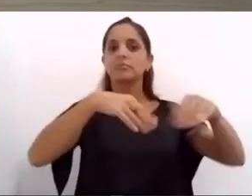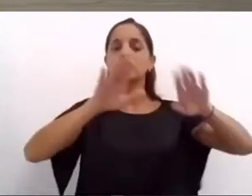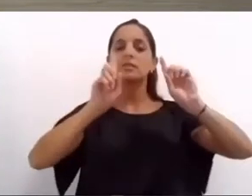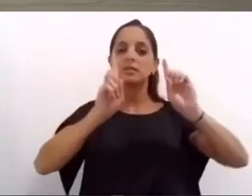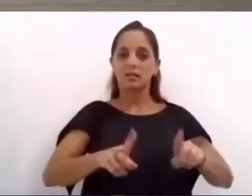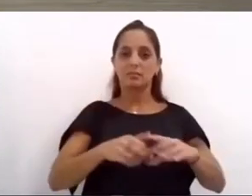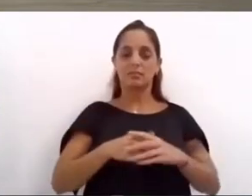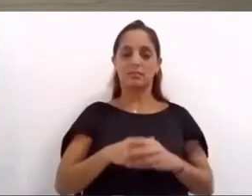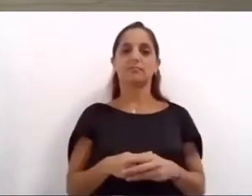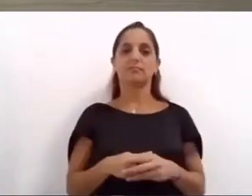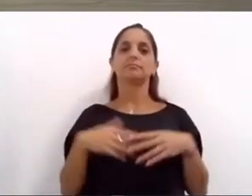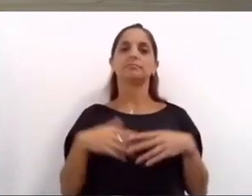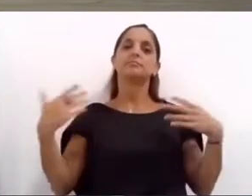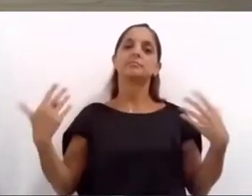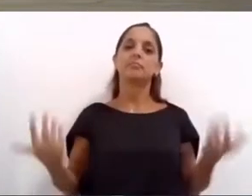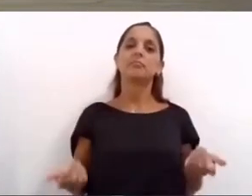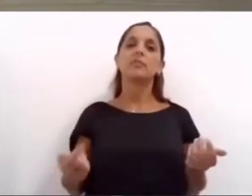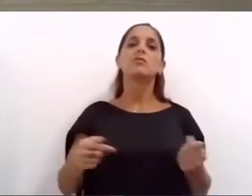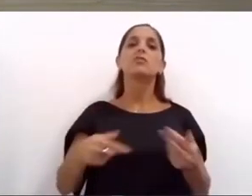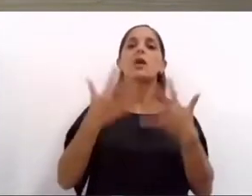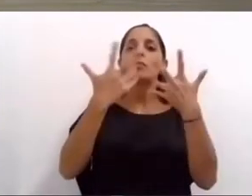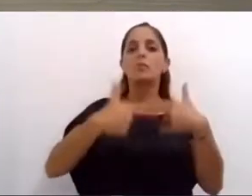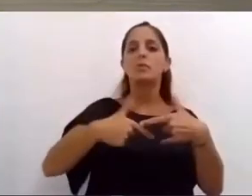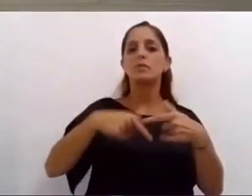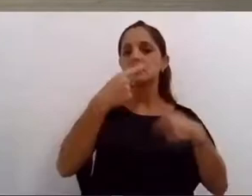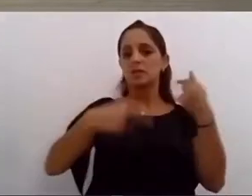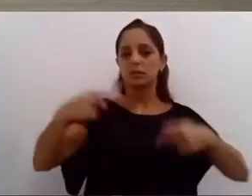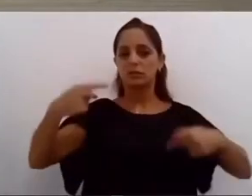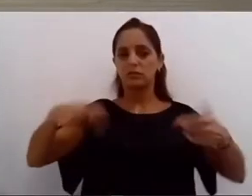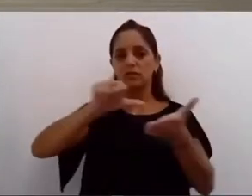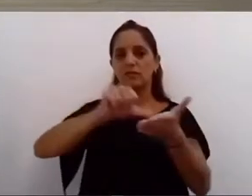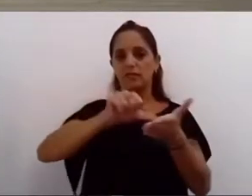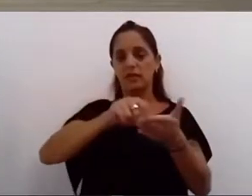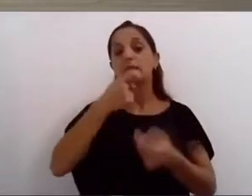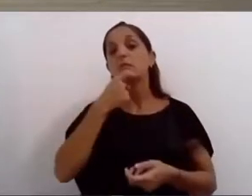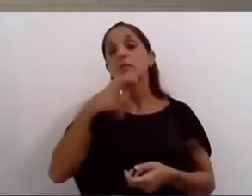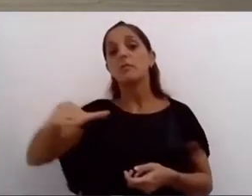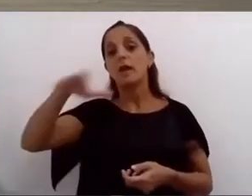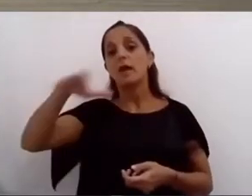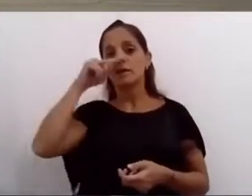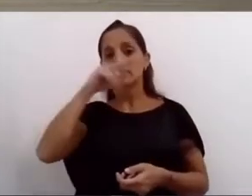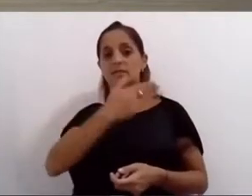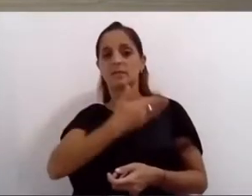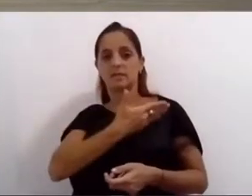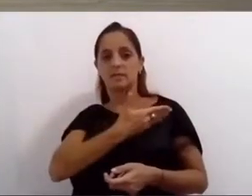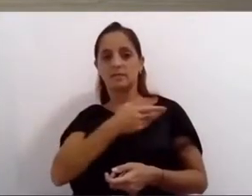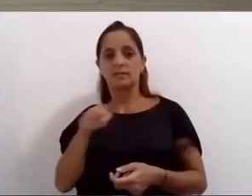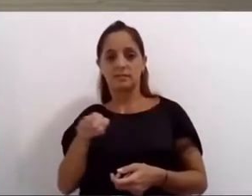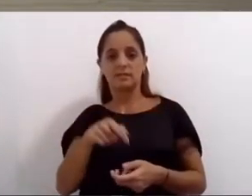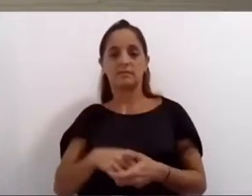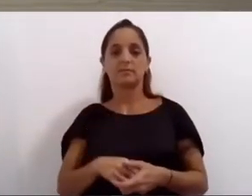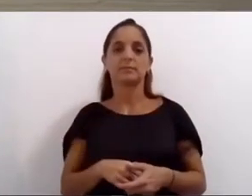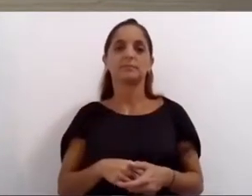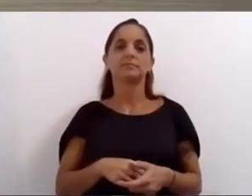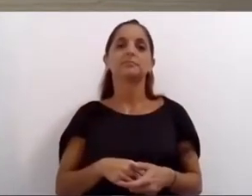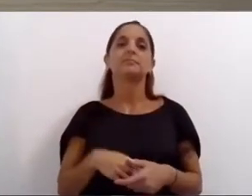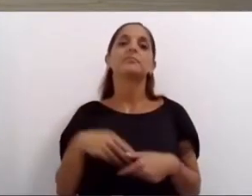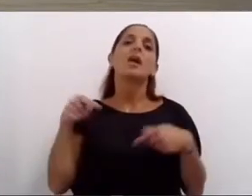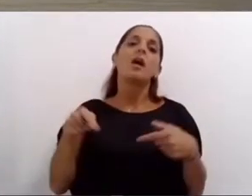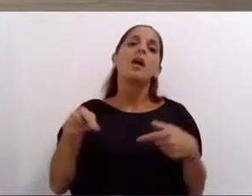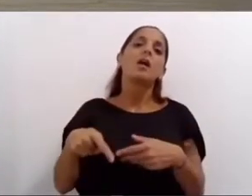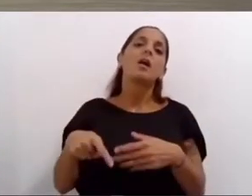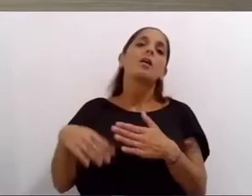Argentina hace los siguientes proyectos en la ciudad en el barrio 7 de septiembre iniciaremos una obra que durante mucho tiempo fue